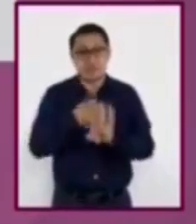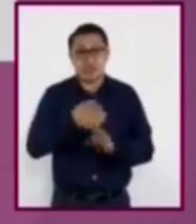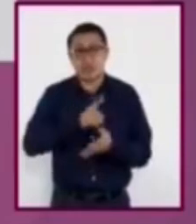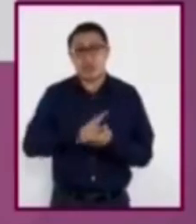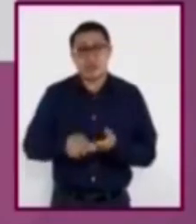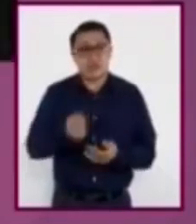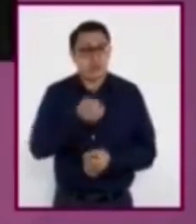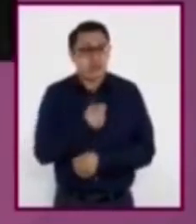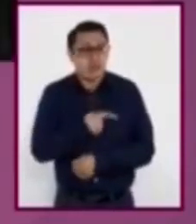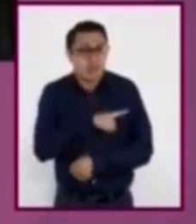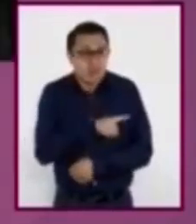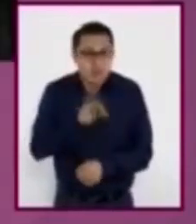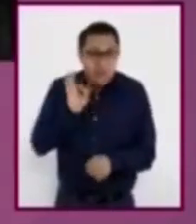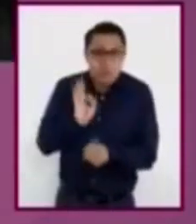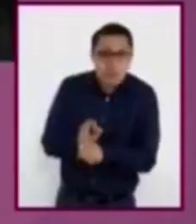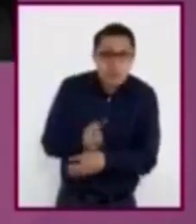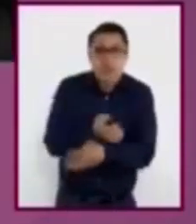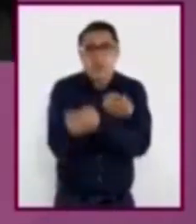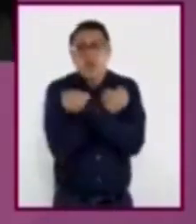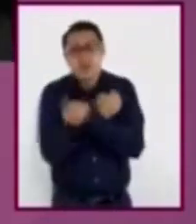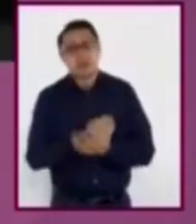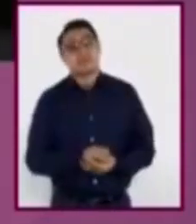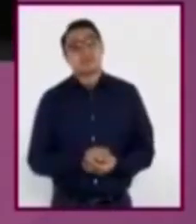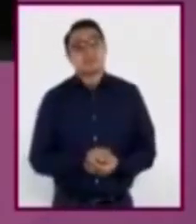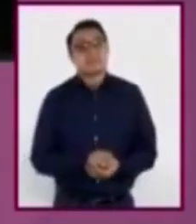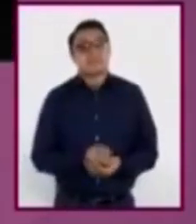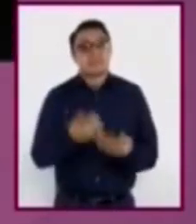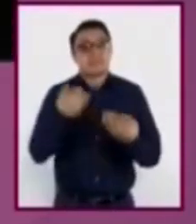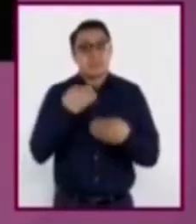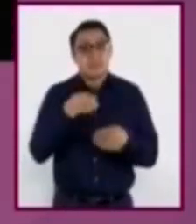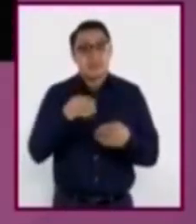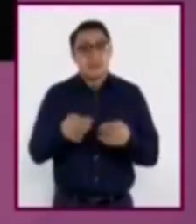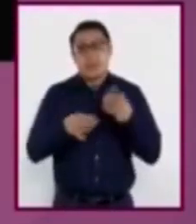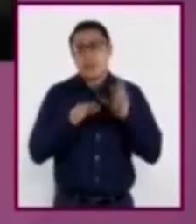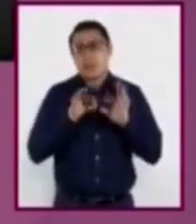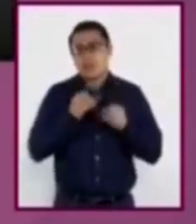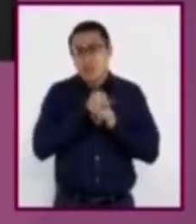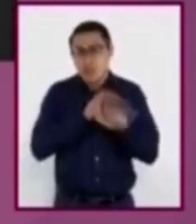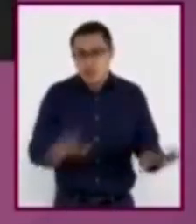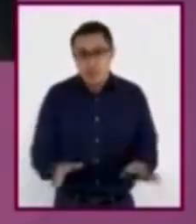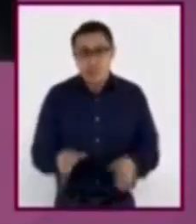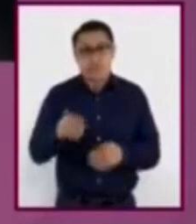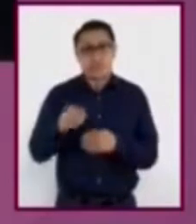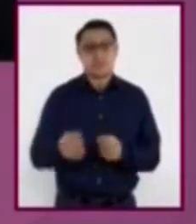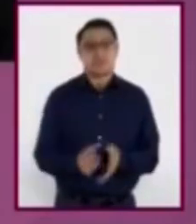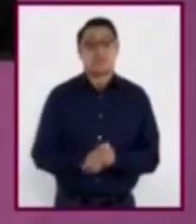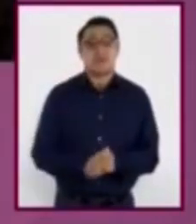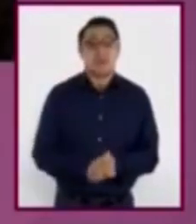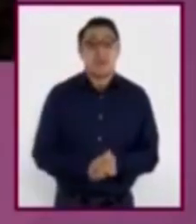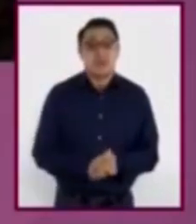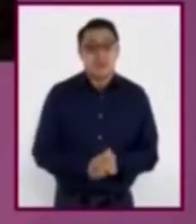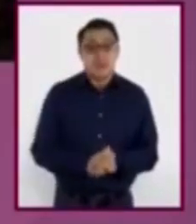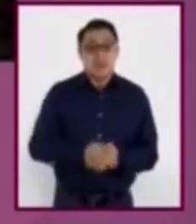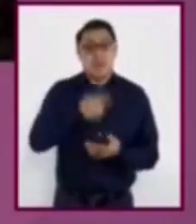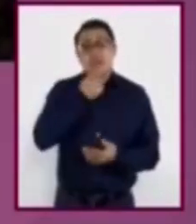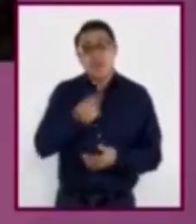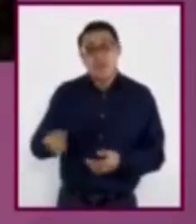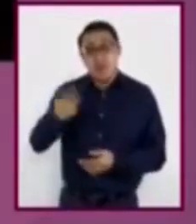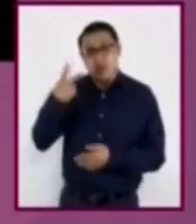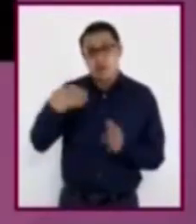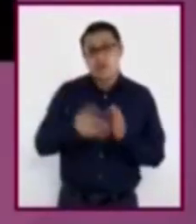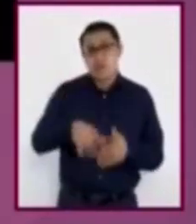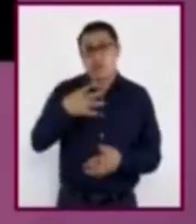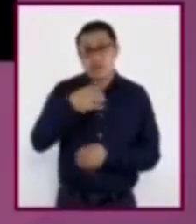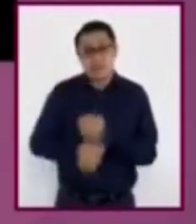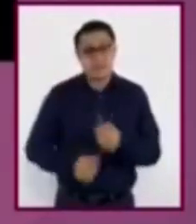y a la educación. En el informe sobre el Estado Mundial de la Infancia, presentado en 2014, se señala que alrededor de un